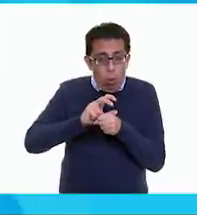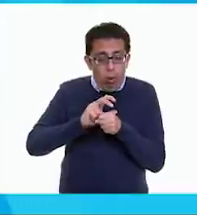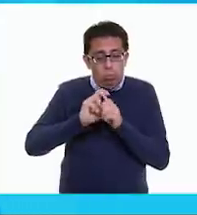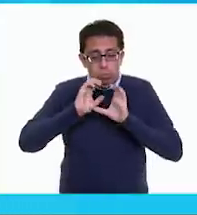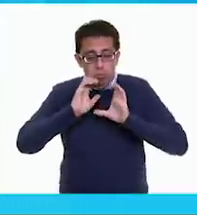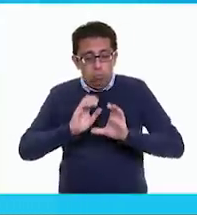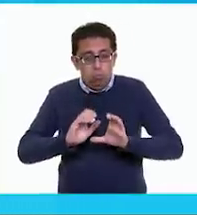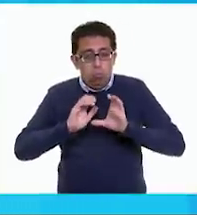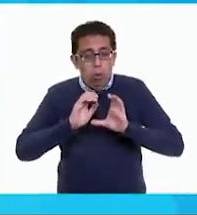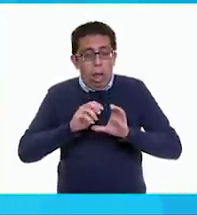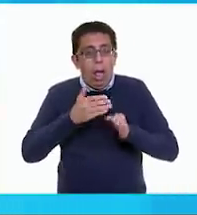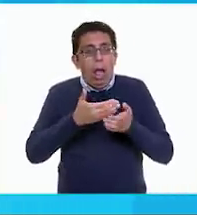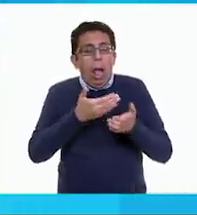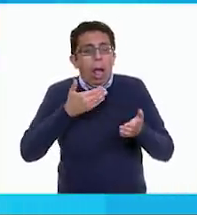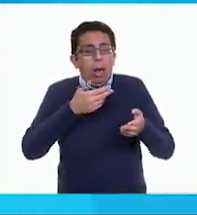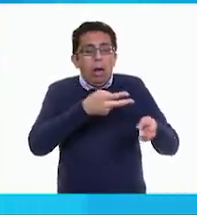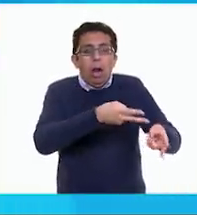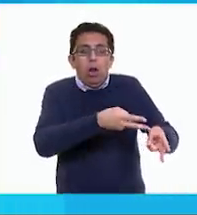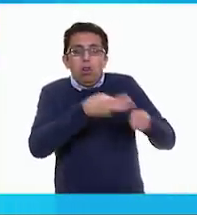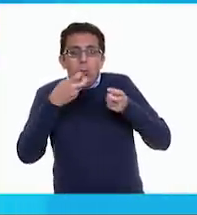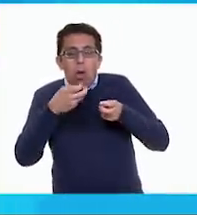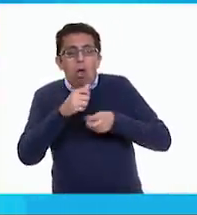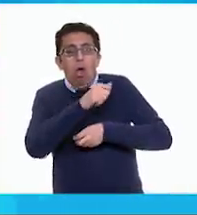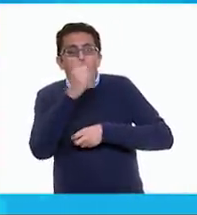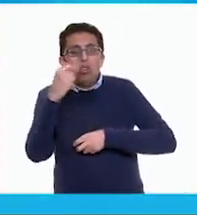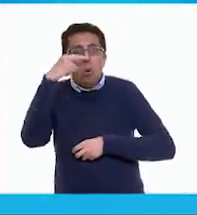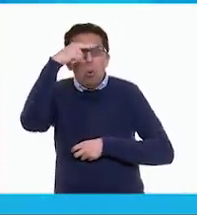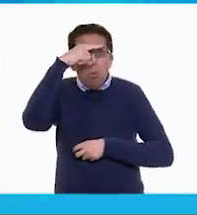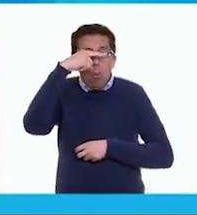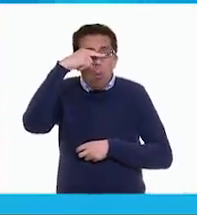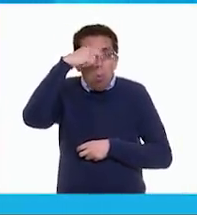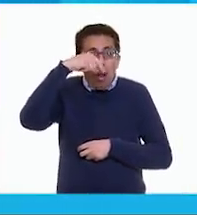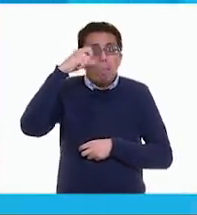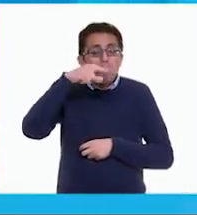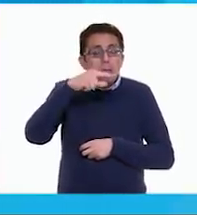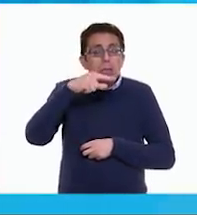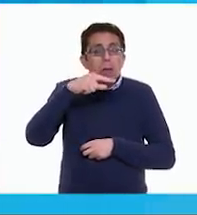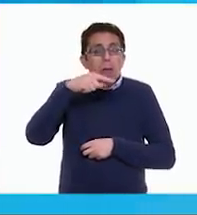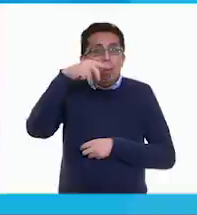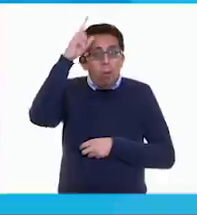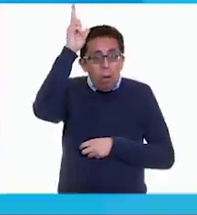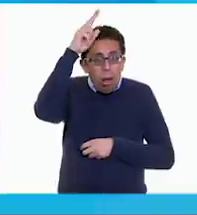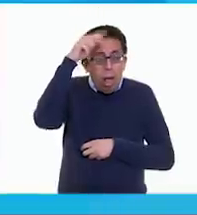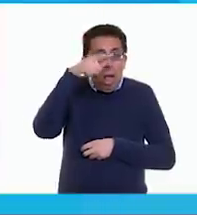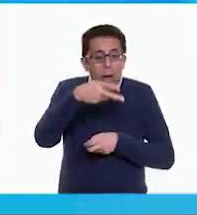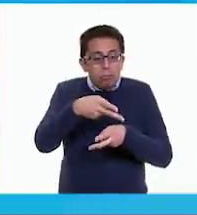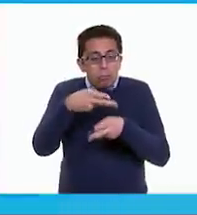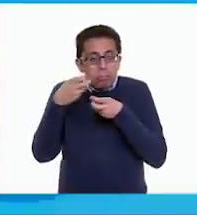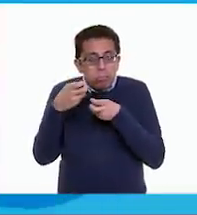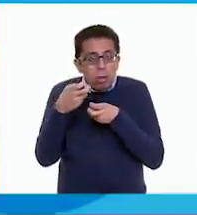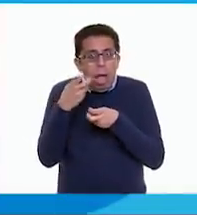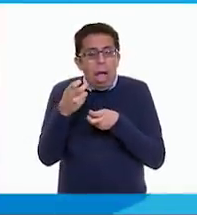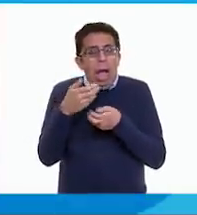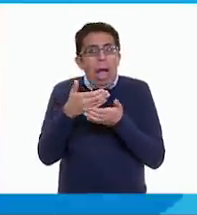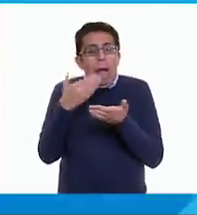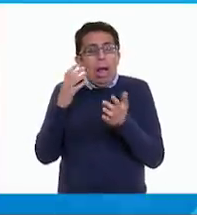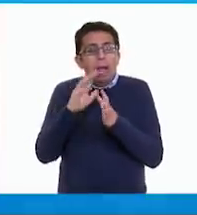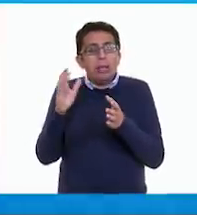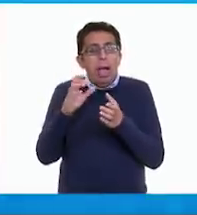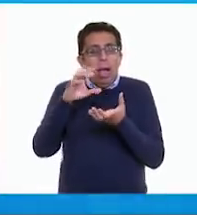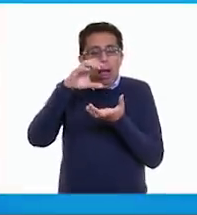tomó de los nidos de otras totolas y algunas gallinas. Y anteayer hizo nacer a diez pollitos.